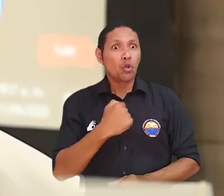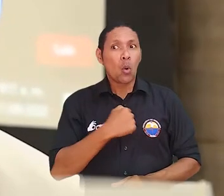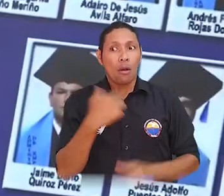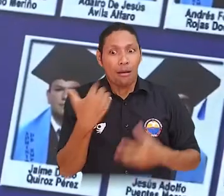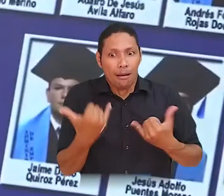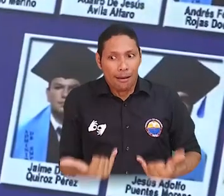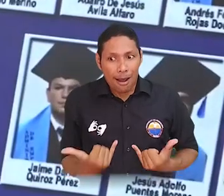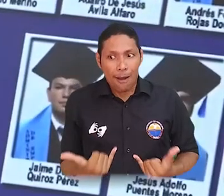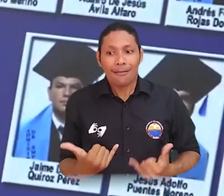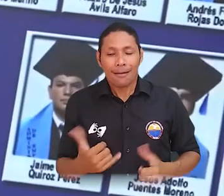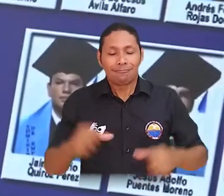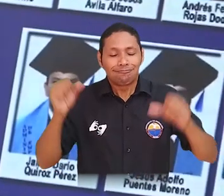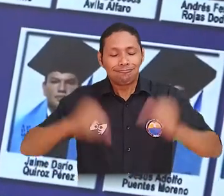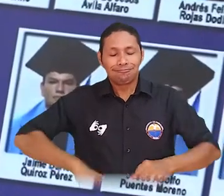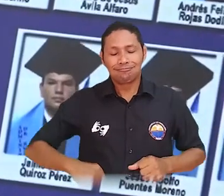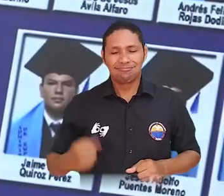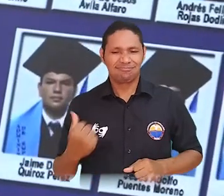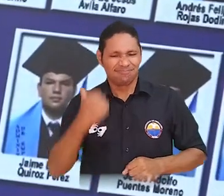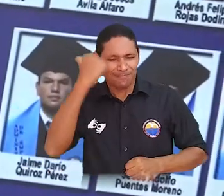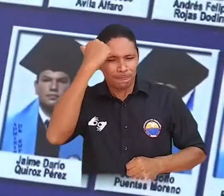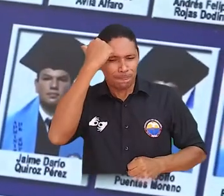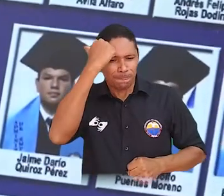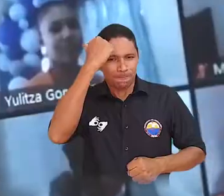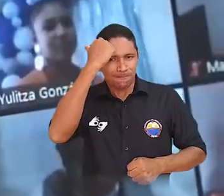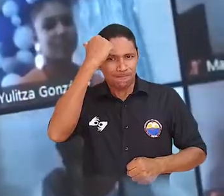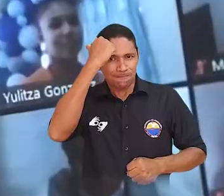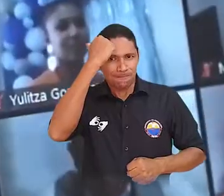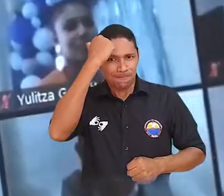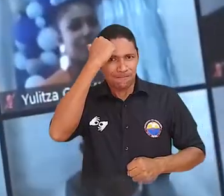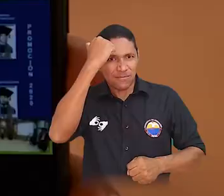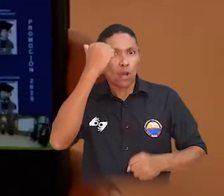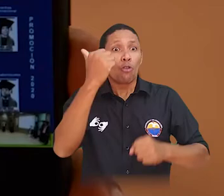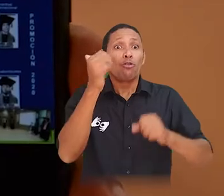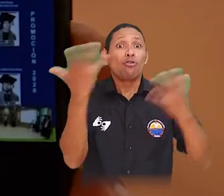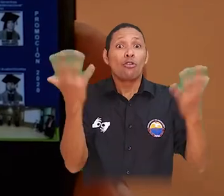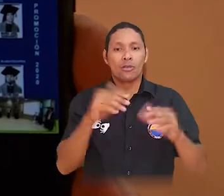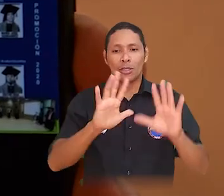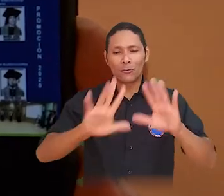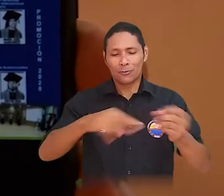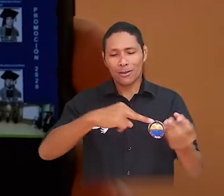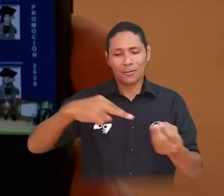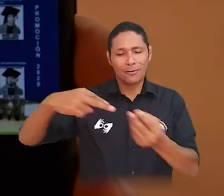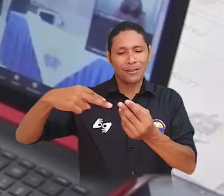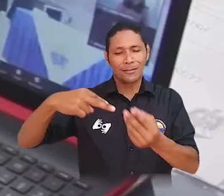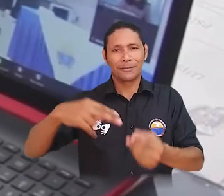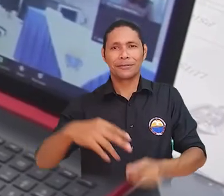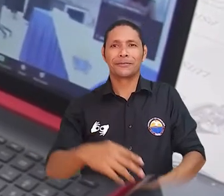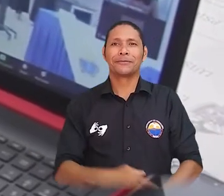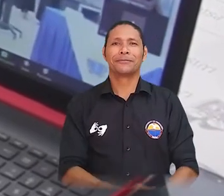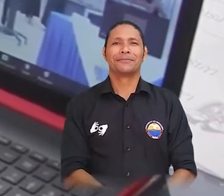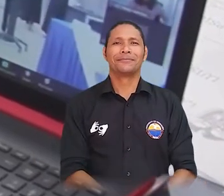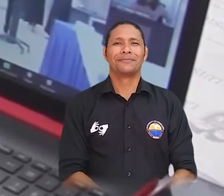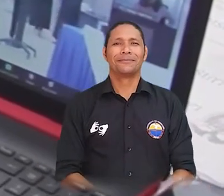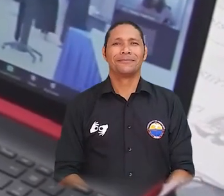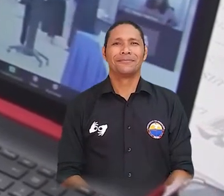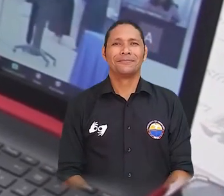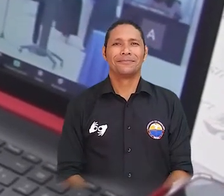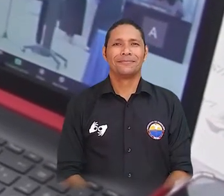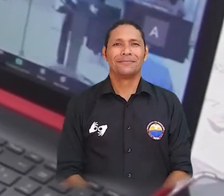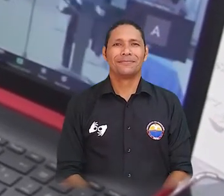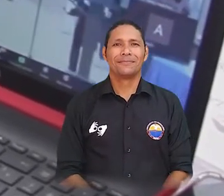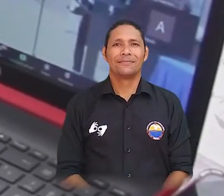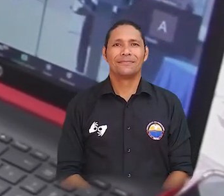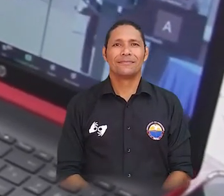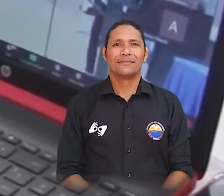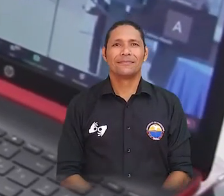universitaria, el cual actualmente me ha servido para desempeñarme como docente catedrático en el área